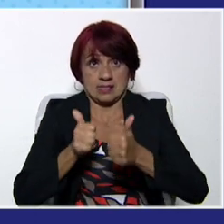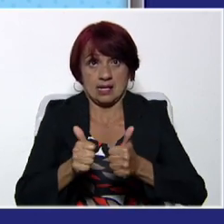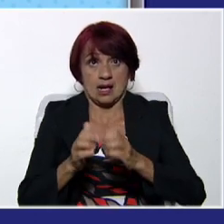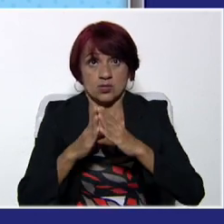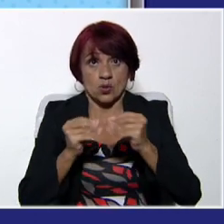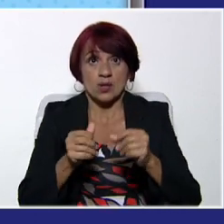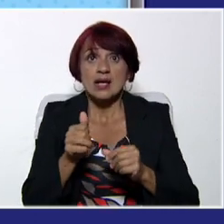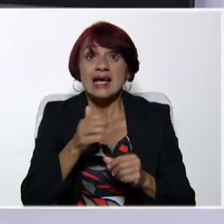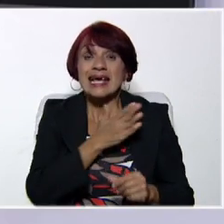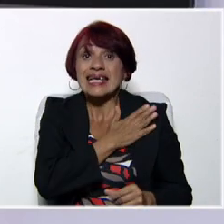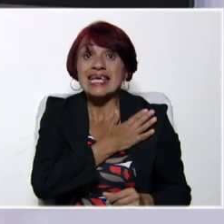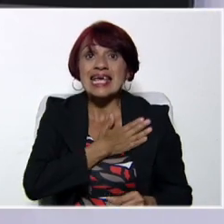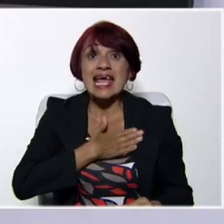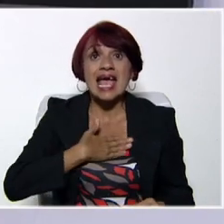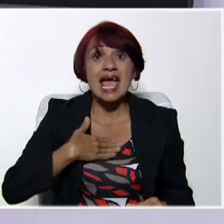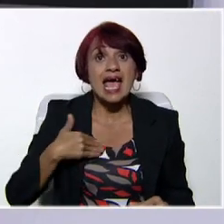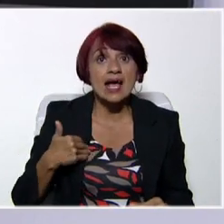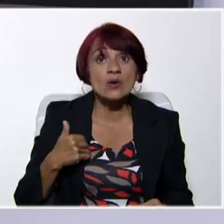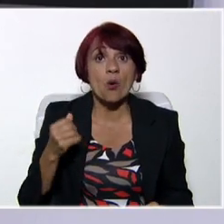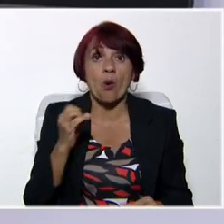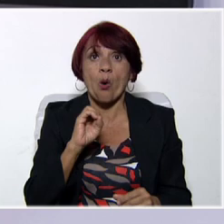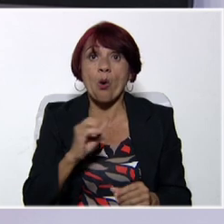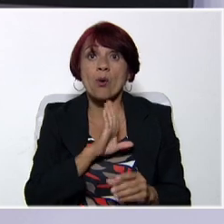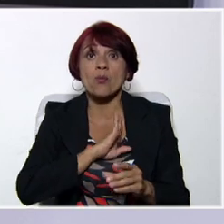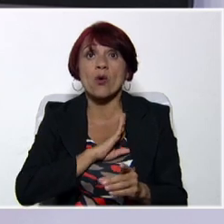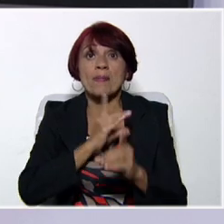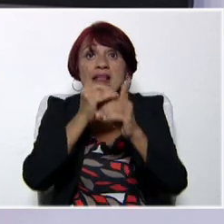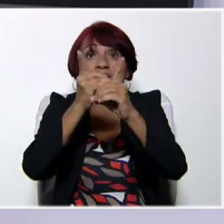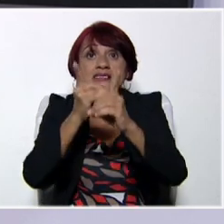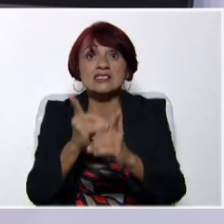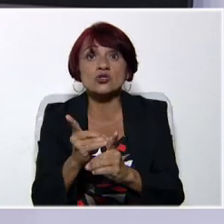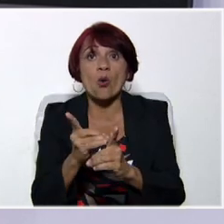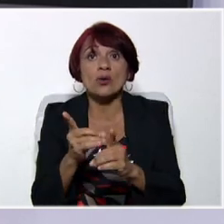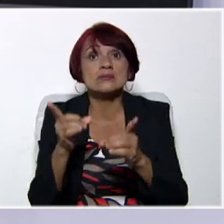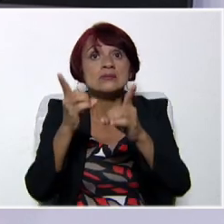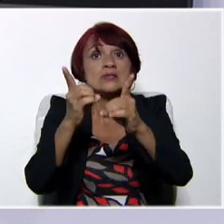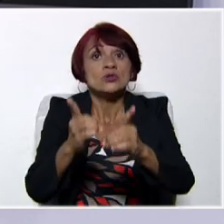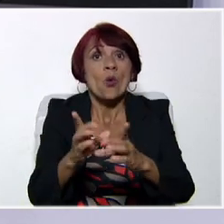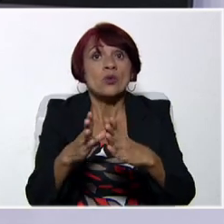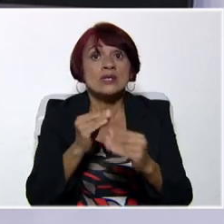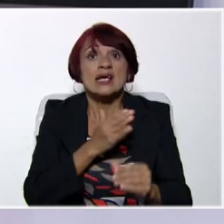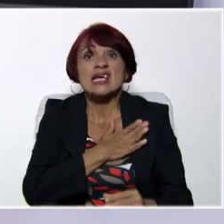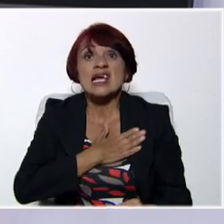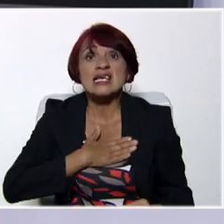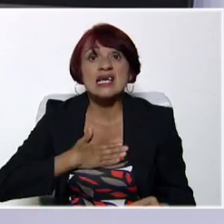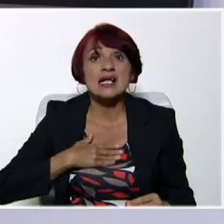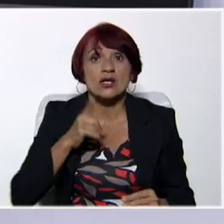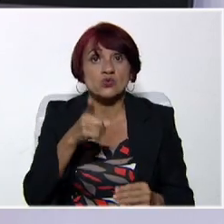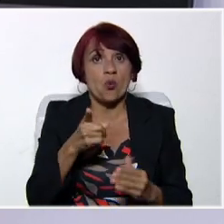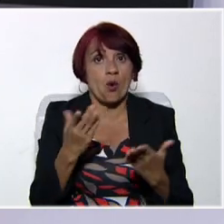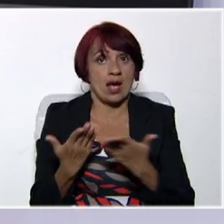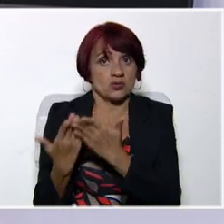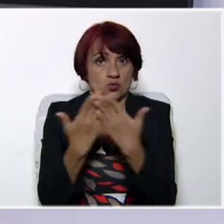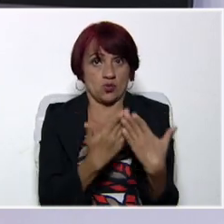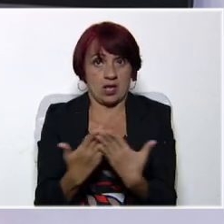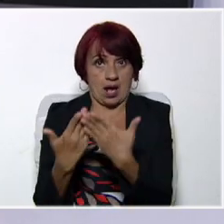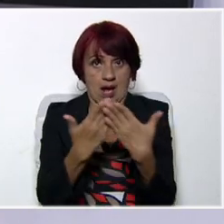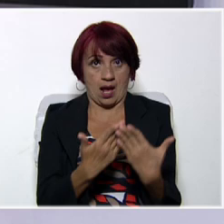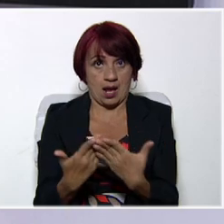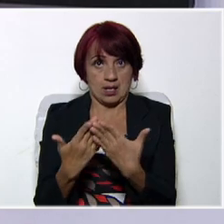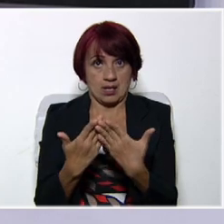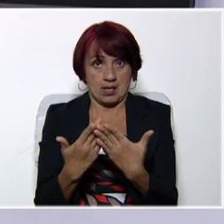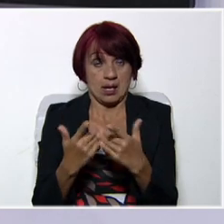es quiero o querer. Quiero yo, quiero yo. Cuando digo would like es